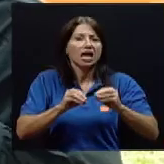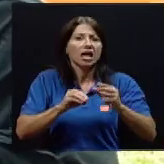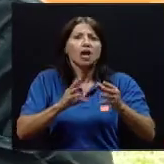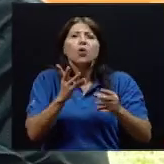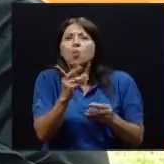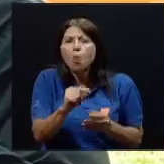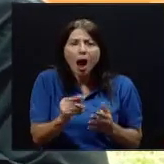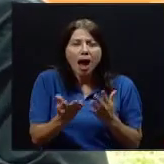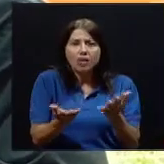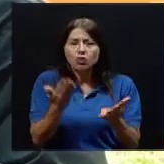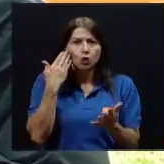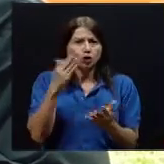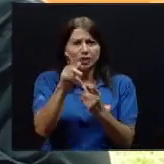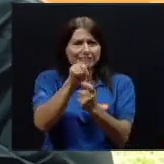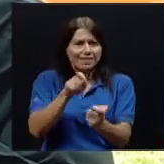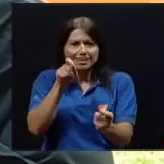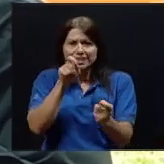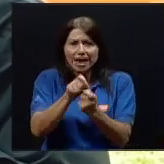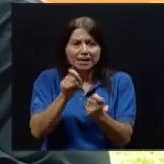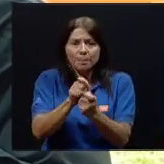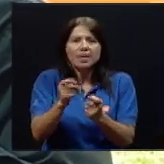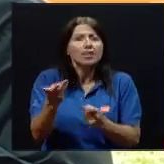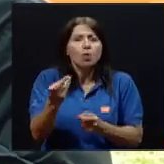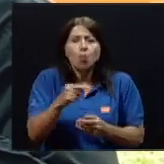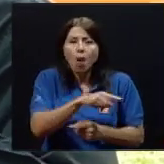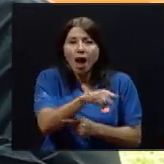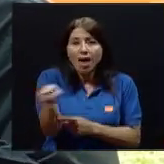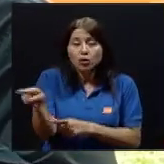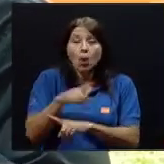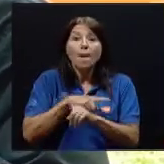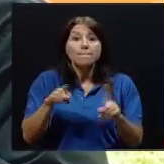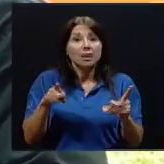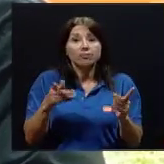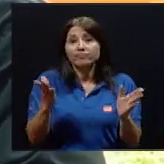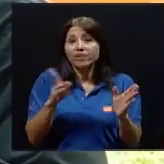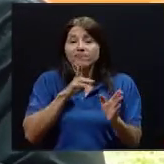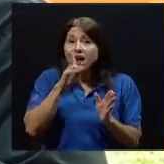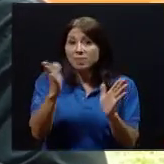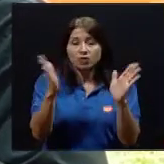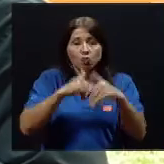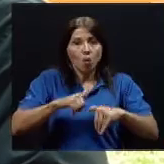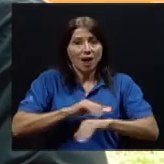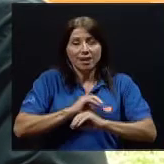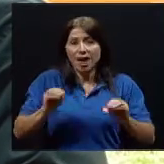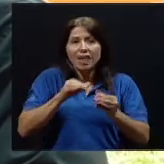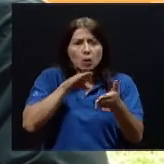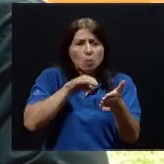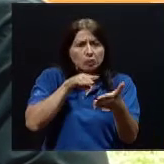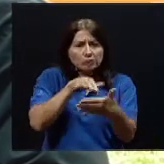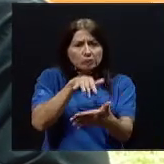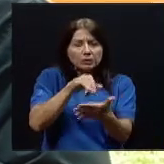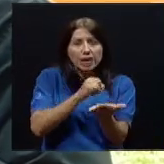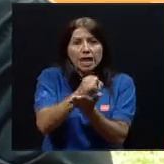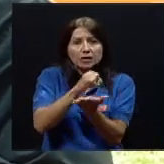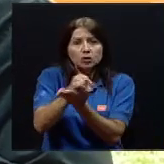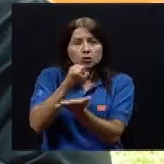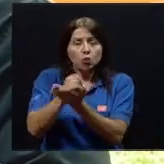8% del total de la población que lo padezca, porque no existe un estudio que aborde específicamente el dato,